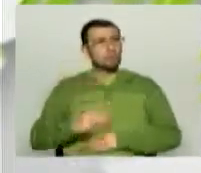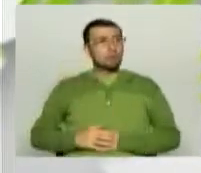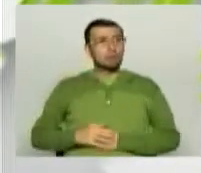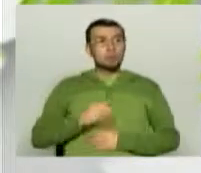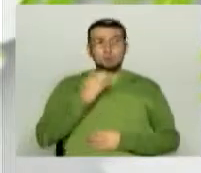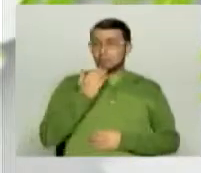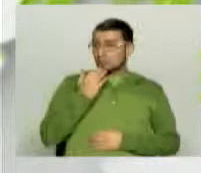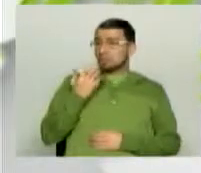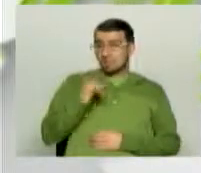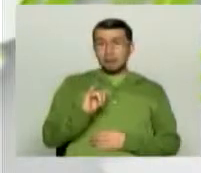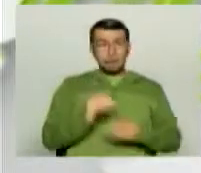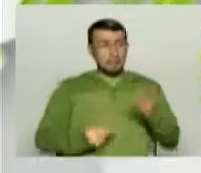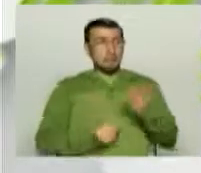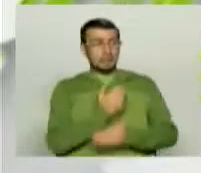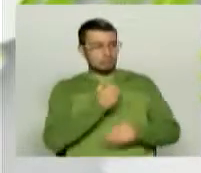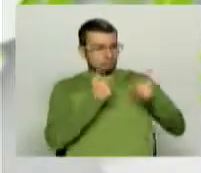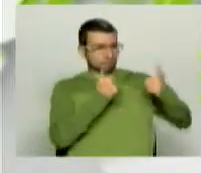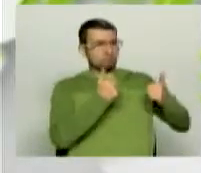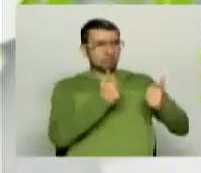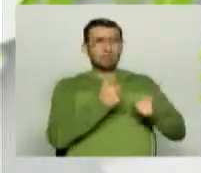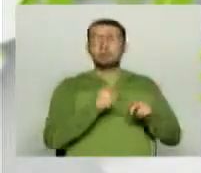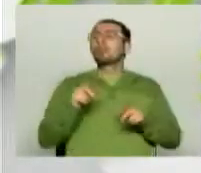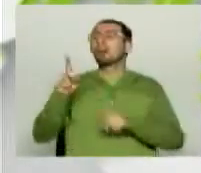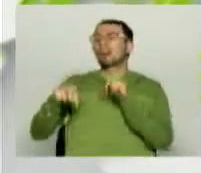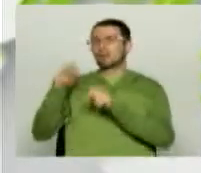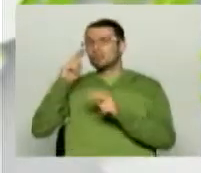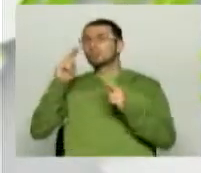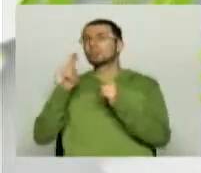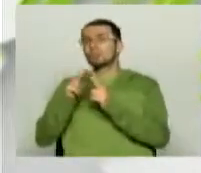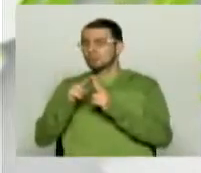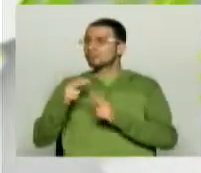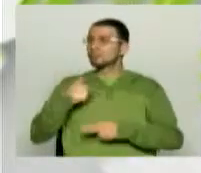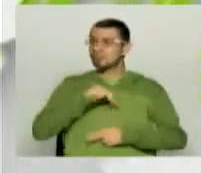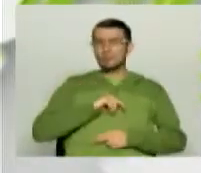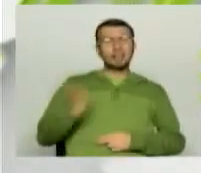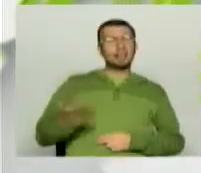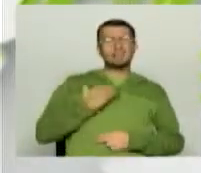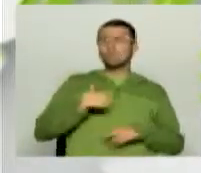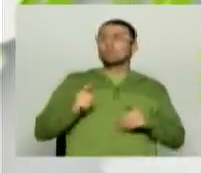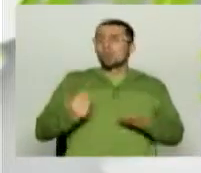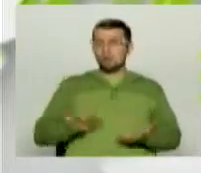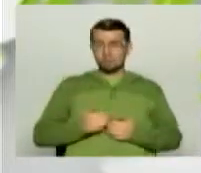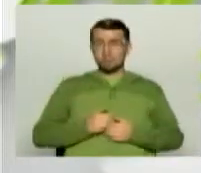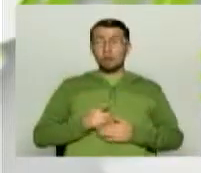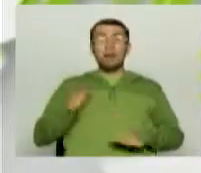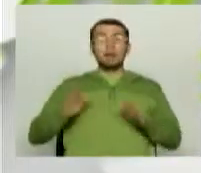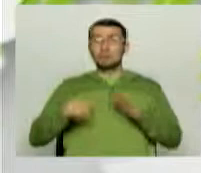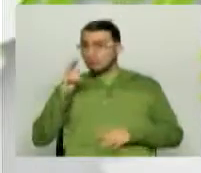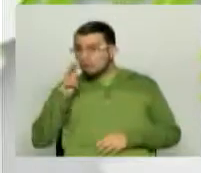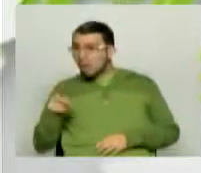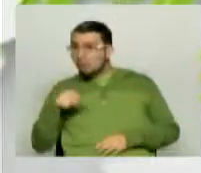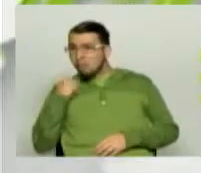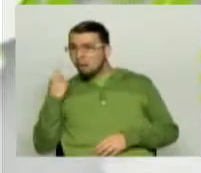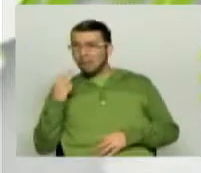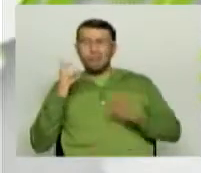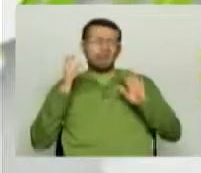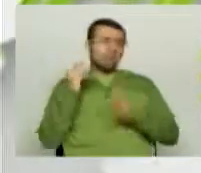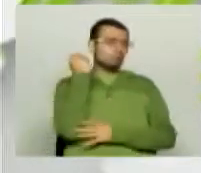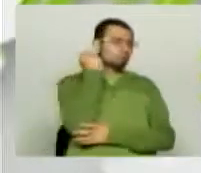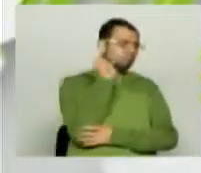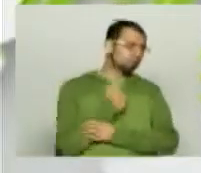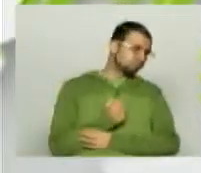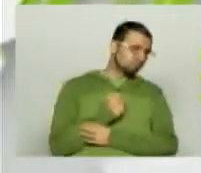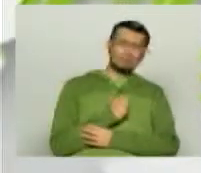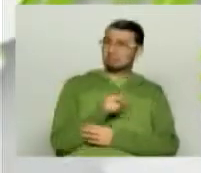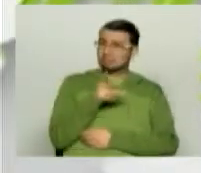empezamos muy bien, pero pues yo conozco también cómo somos nosotros los colombianos y a veces nos desinflamos un poquito cuando vemos que de pronto